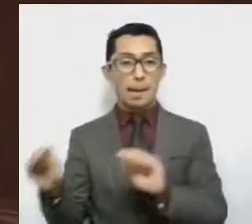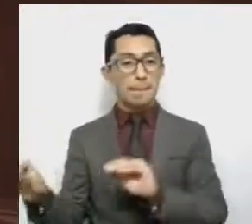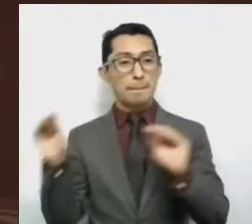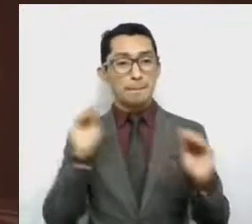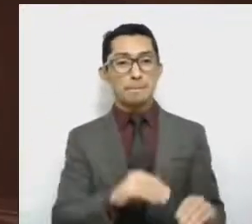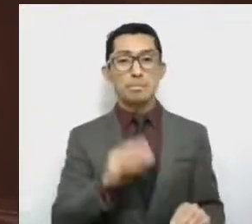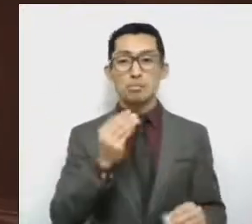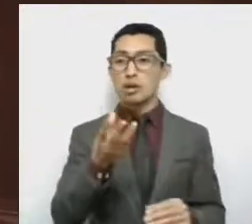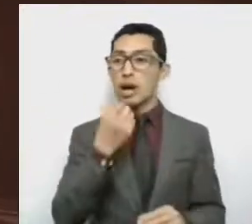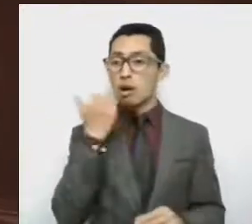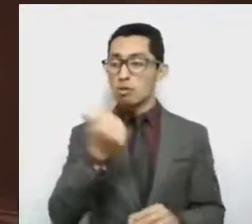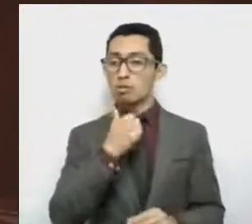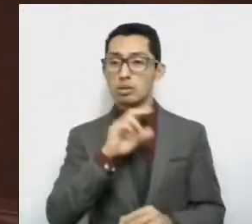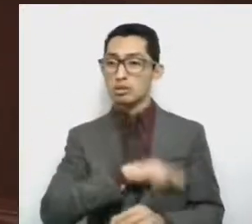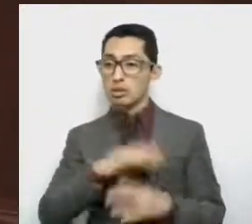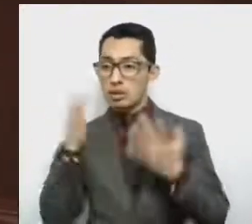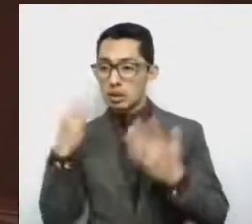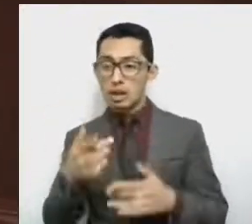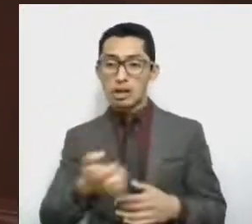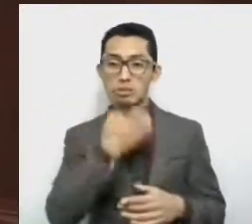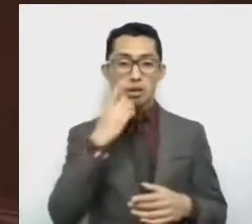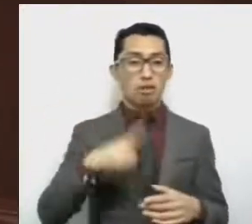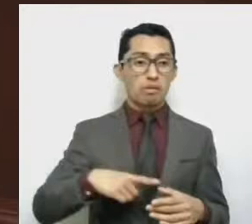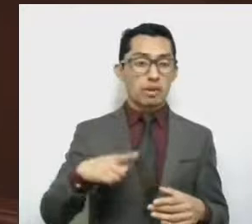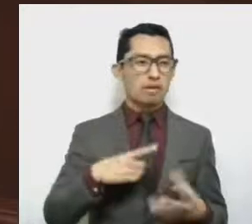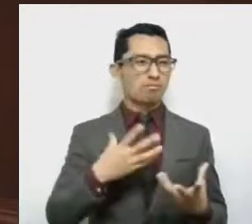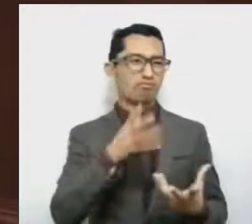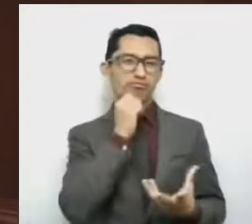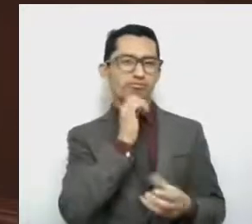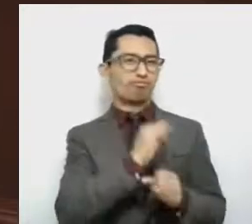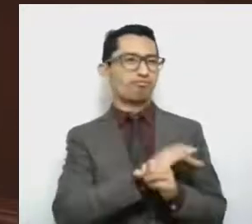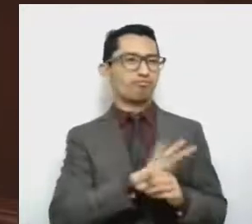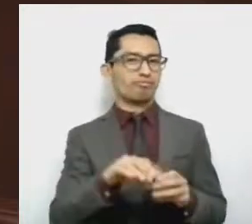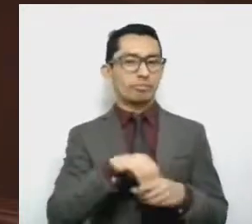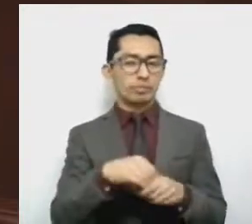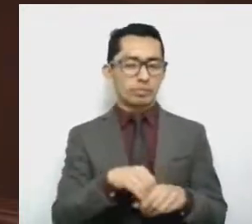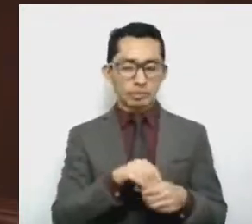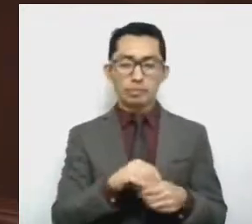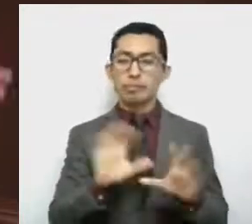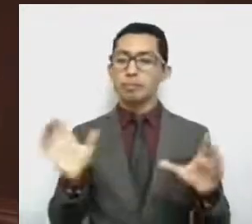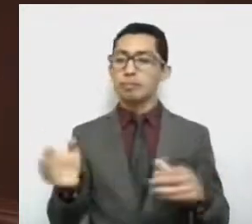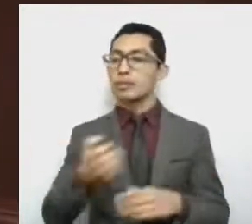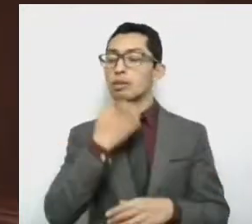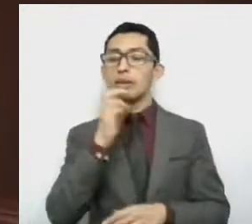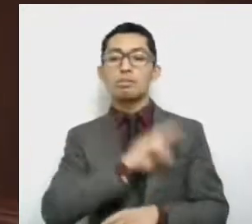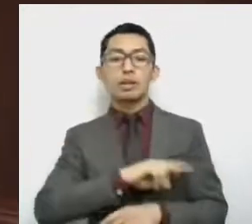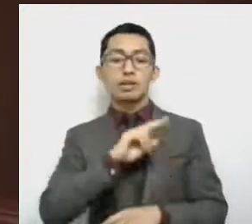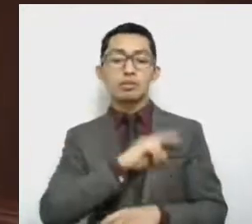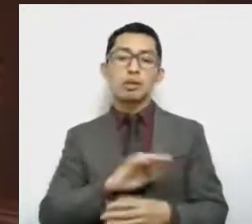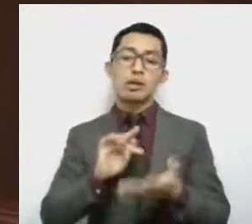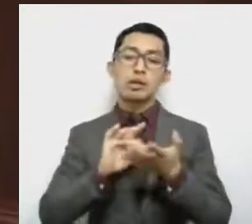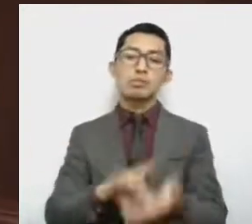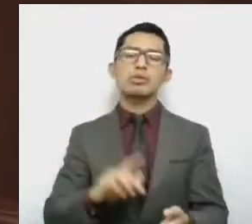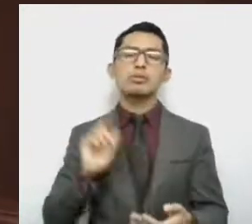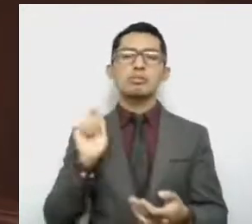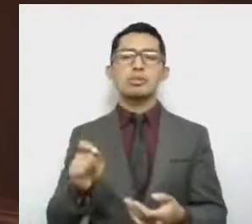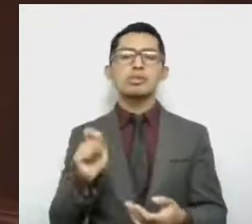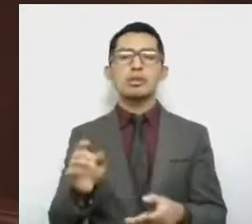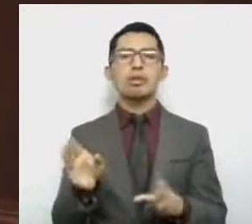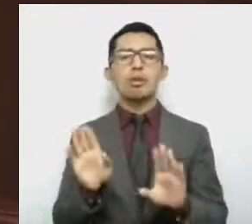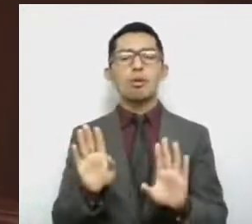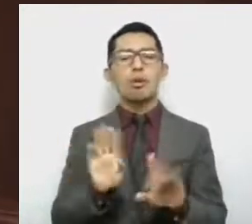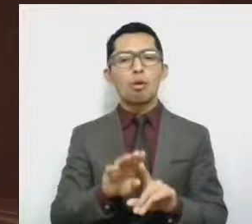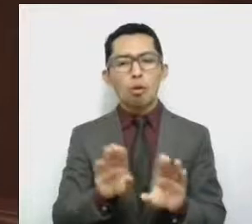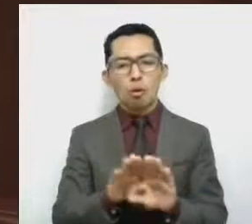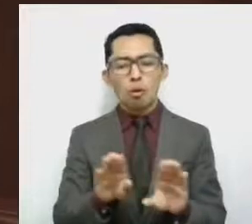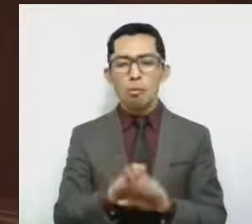estudiantes. Debe de quedar claro que el apoyo a este sector va más allá de contextos ideológicos o de